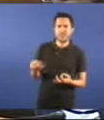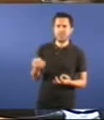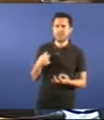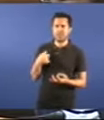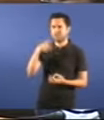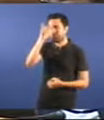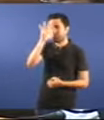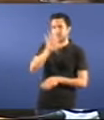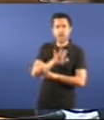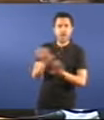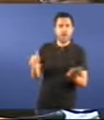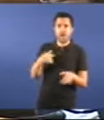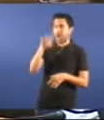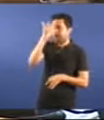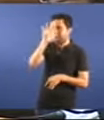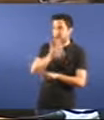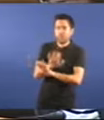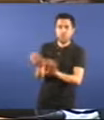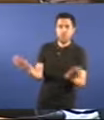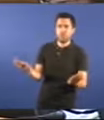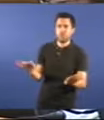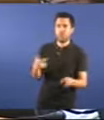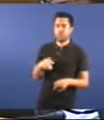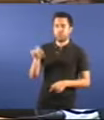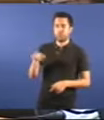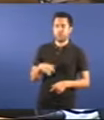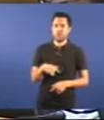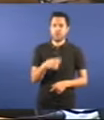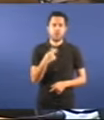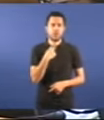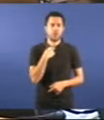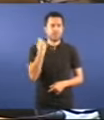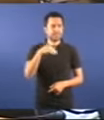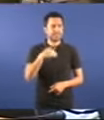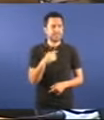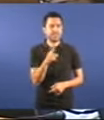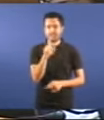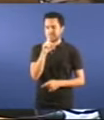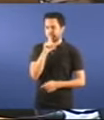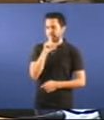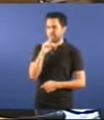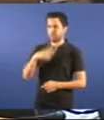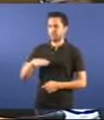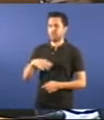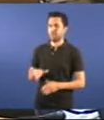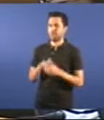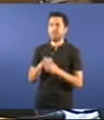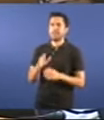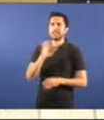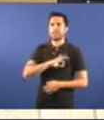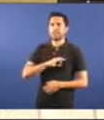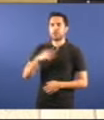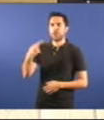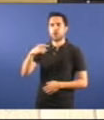alucinante. Silencio, por favor. Silencio, por favor. Señor Gómez Alonso,